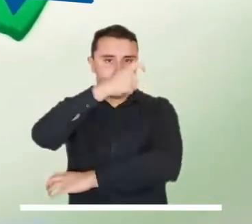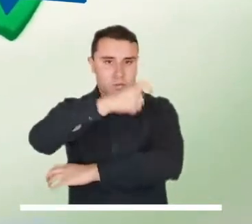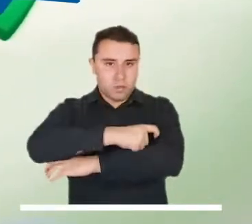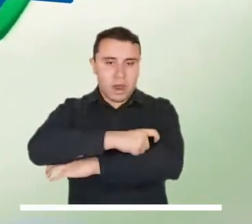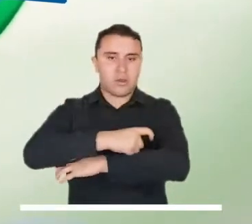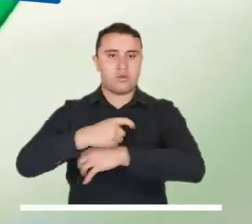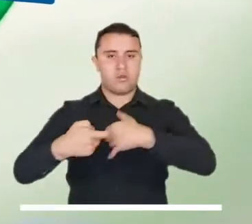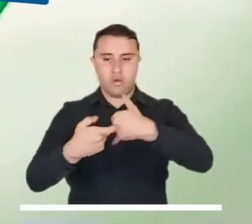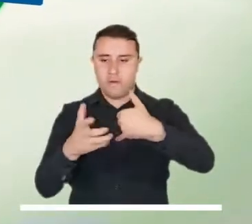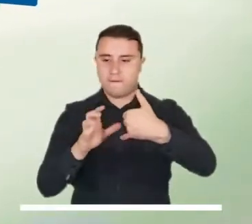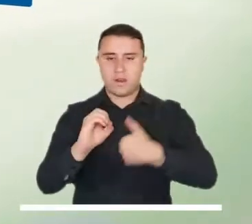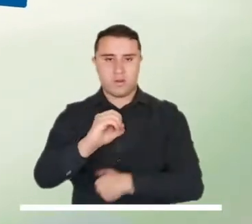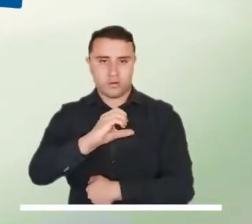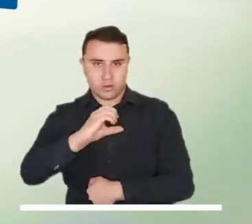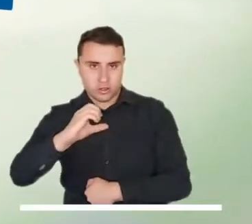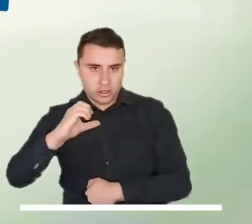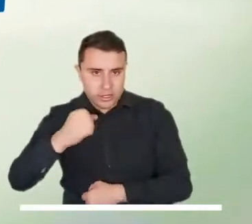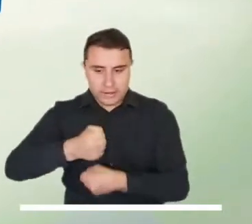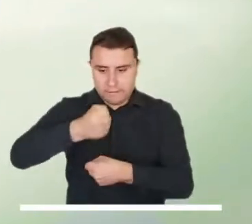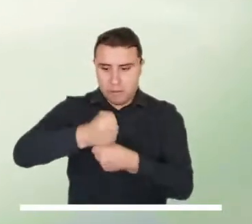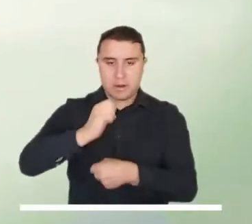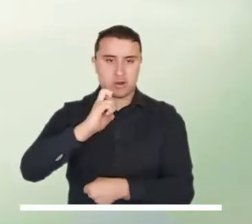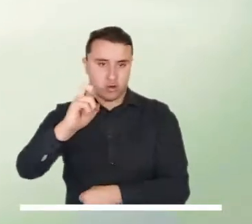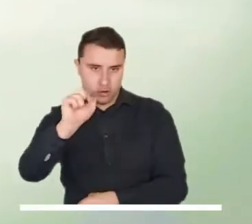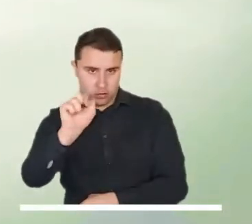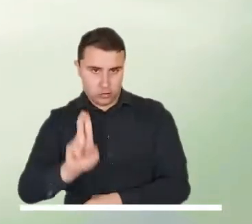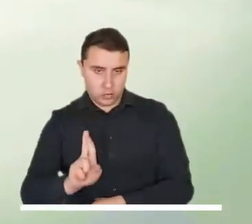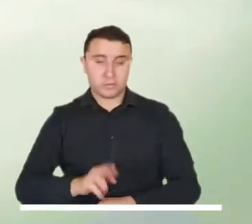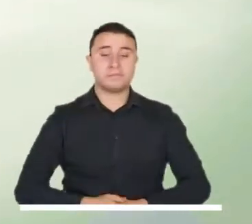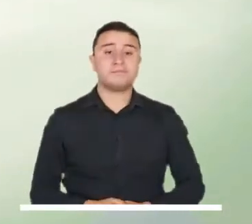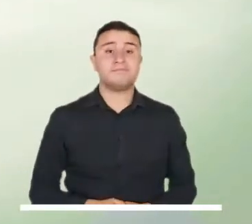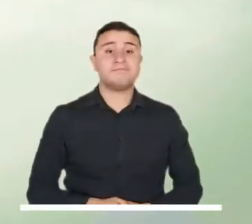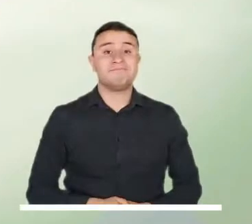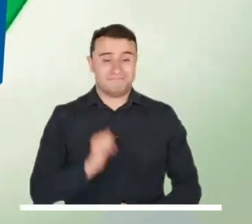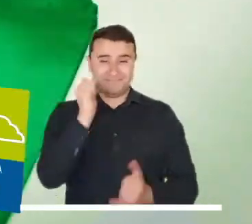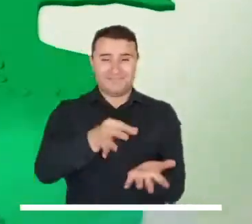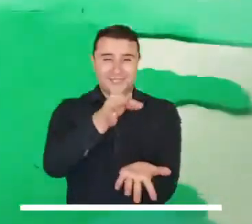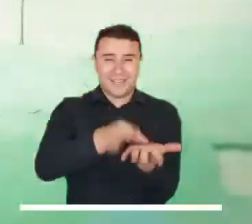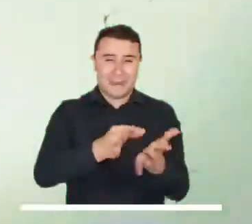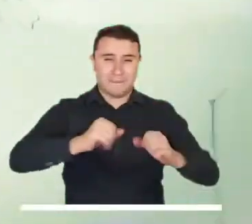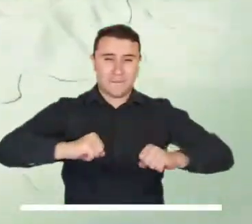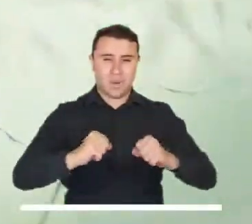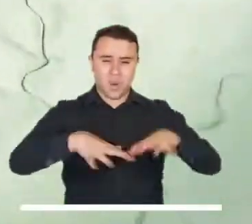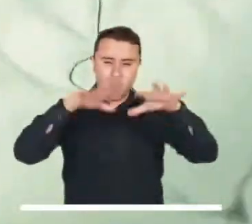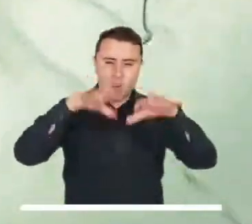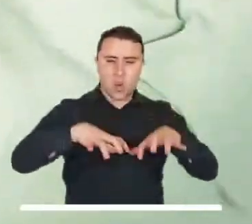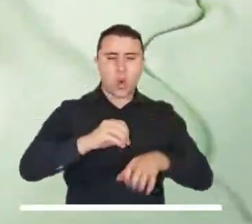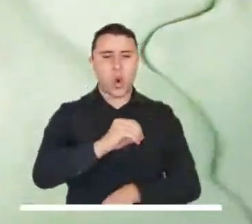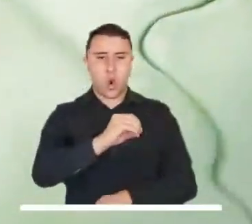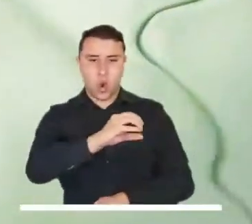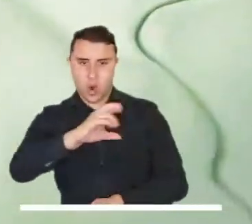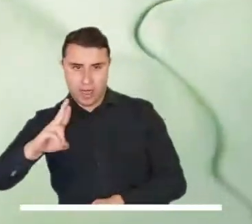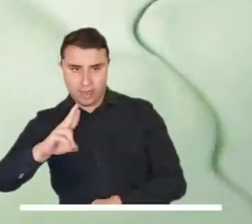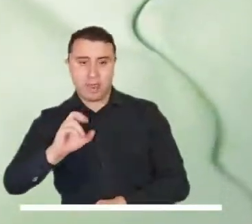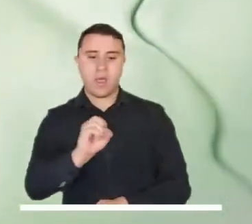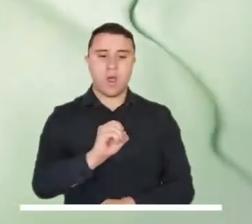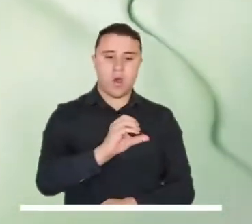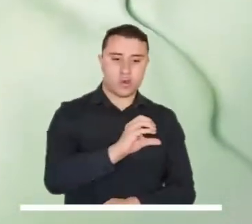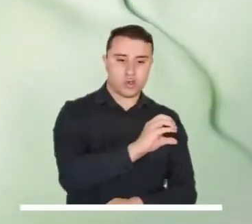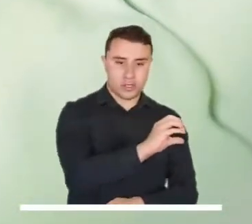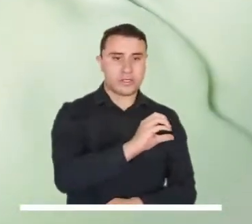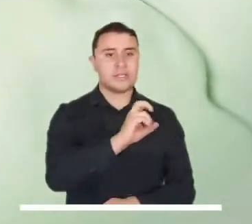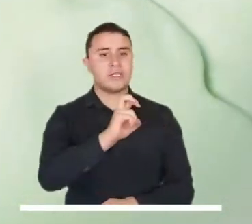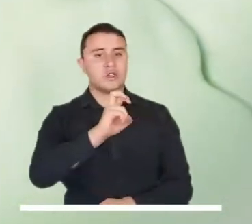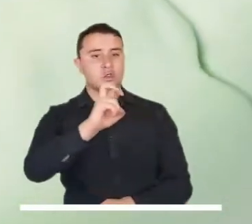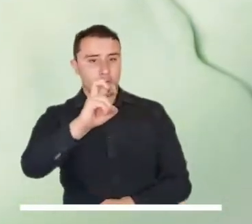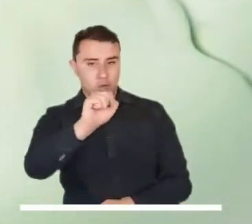Caquetá, Putumayo, Occidente de Guaviare, Norte y Sur de Baupés. Finalizamos con la capital del país, donde las lluvias